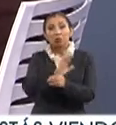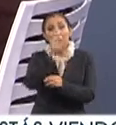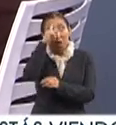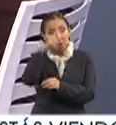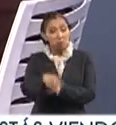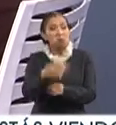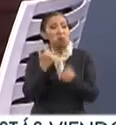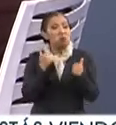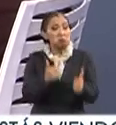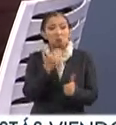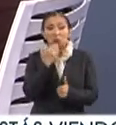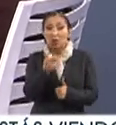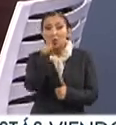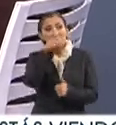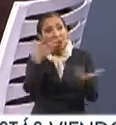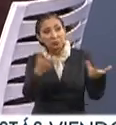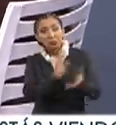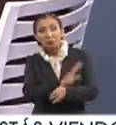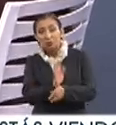mexicano. Bueno,